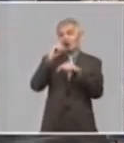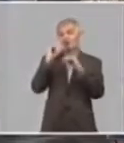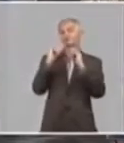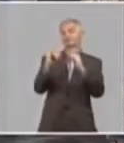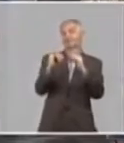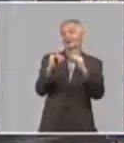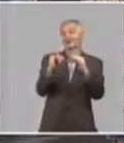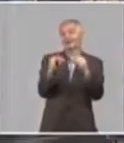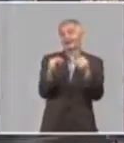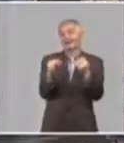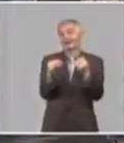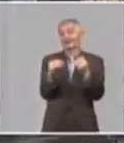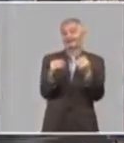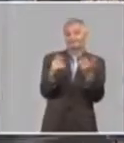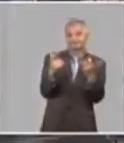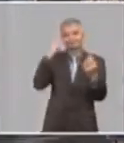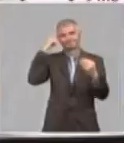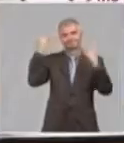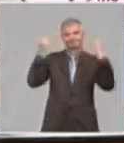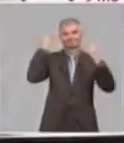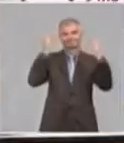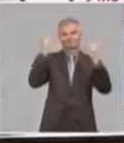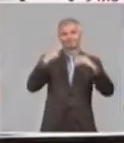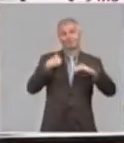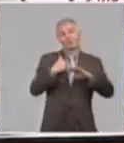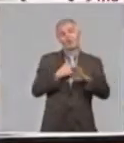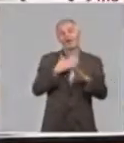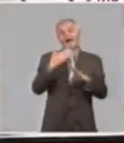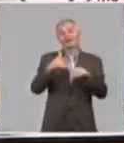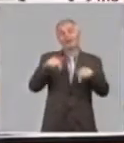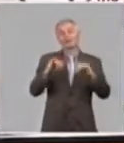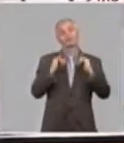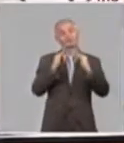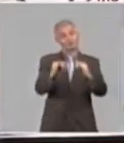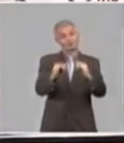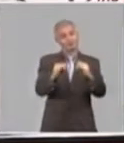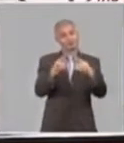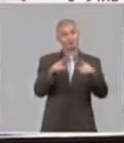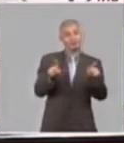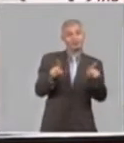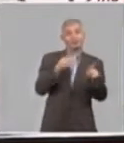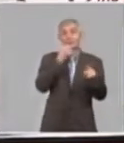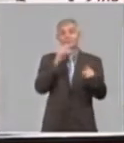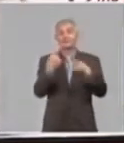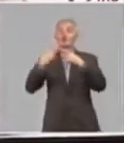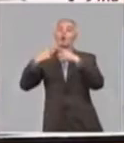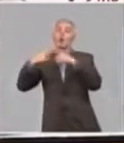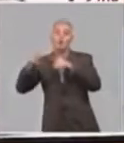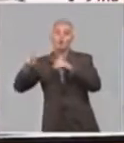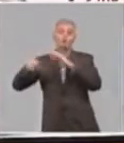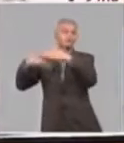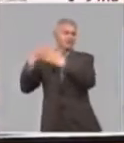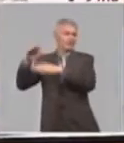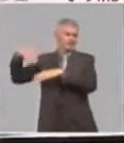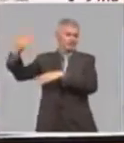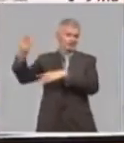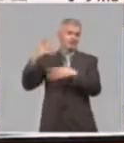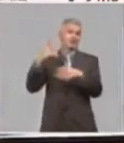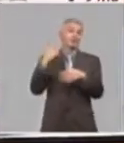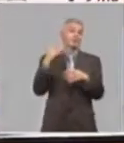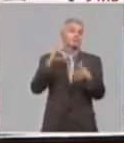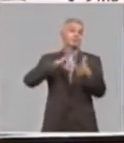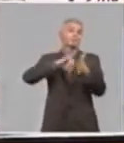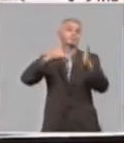Me quedo ahí, Randy, porque, bueno, tal vez en otro espacio vendamos a dar el pronóstico de 2020,